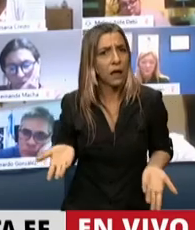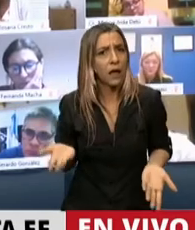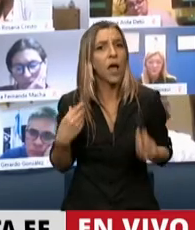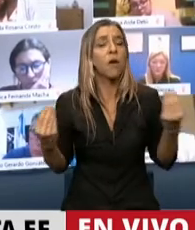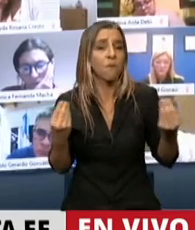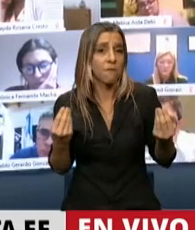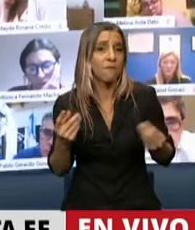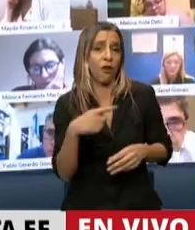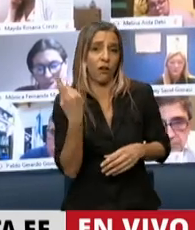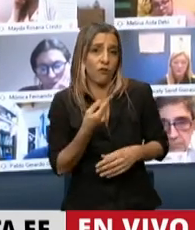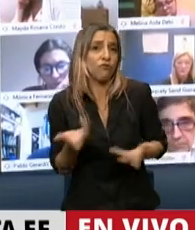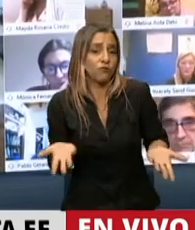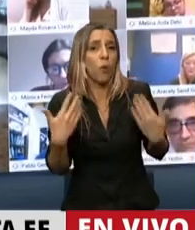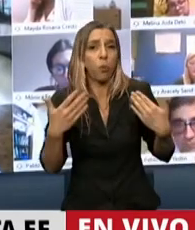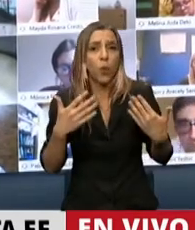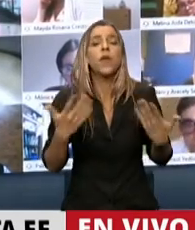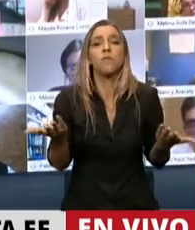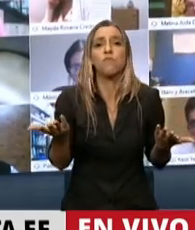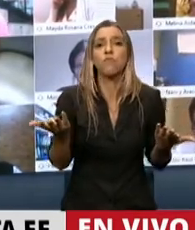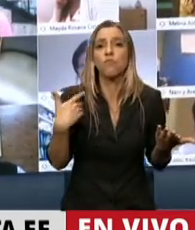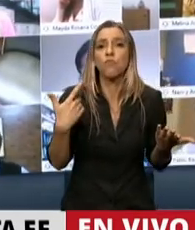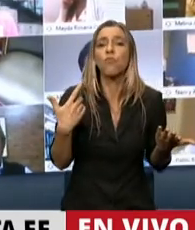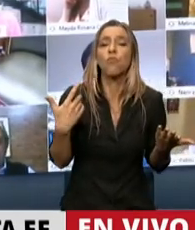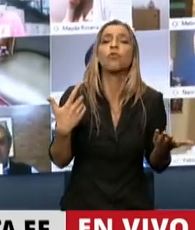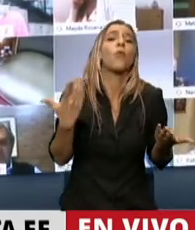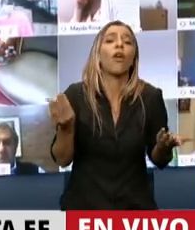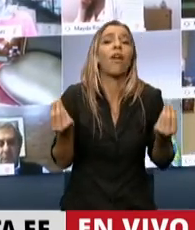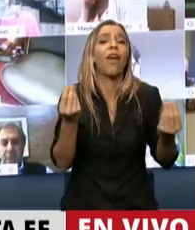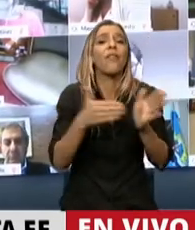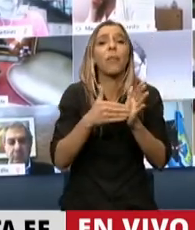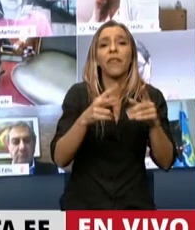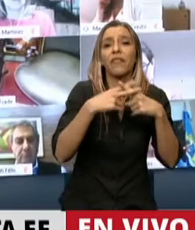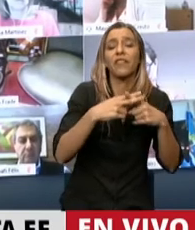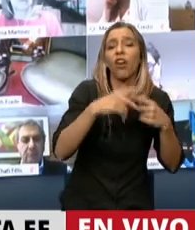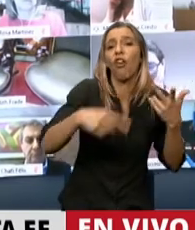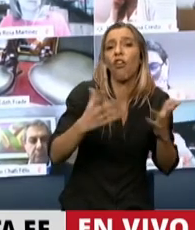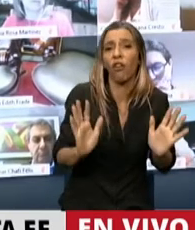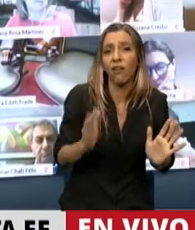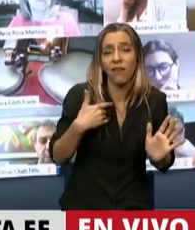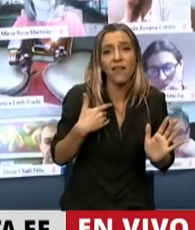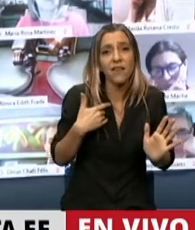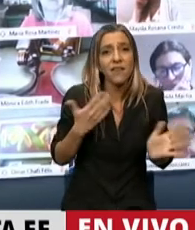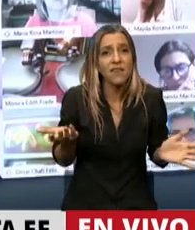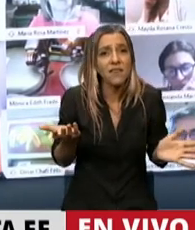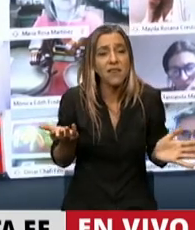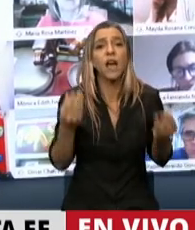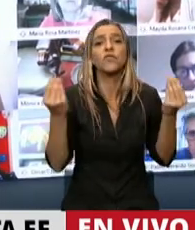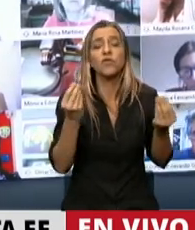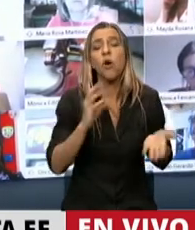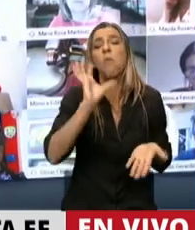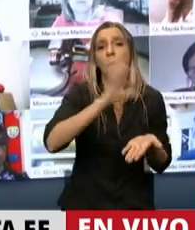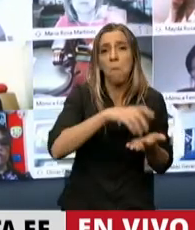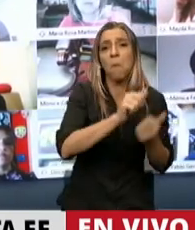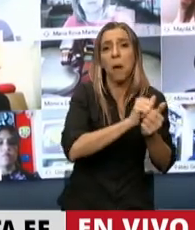resistencia al estrés hídrico. ¿Y saben quién incorporó esa tecnología o esa biotecnología? Una empresa que se llama Bioseres,